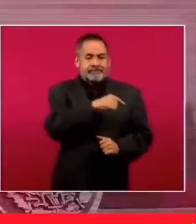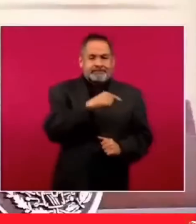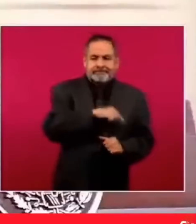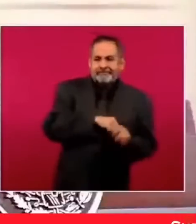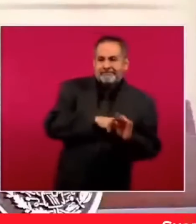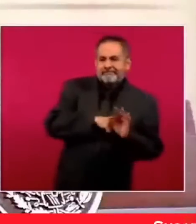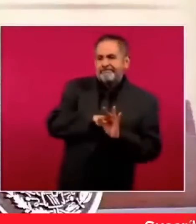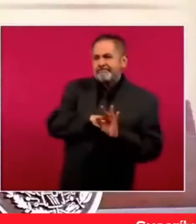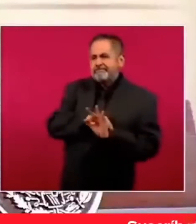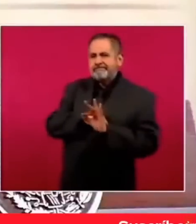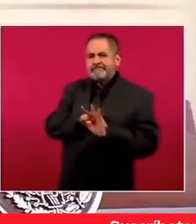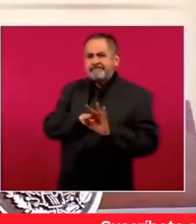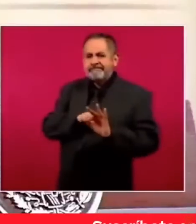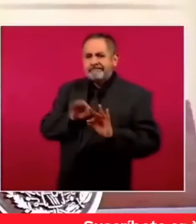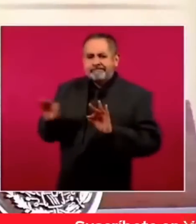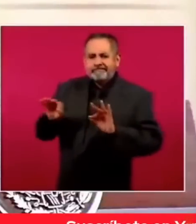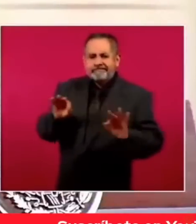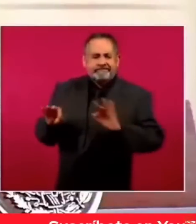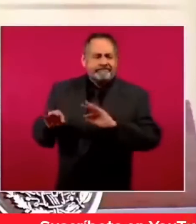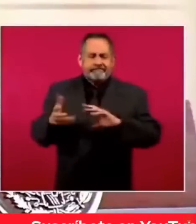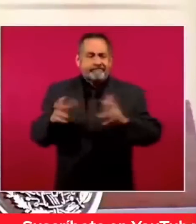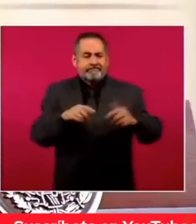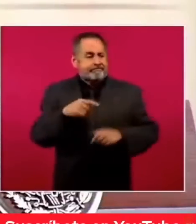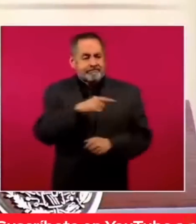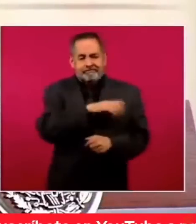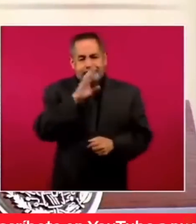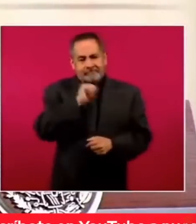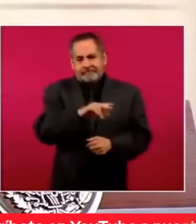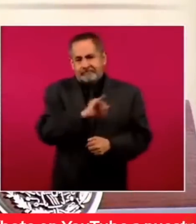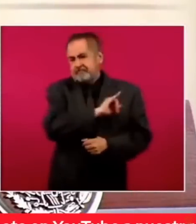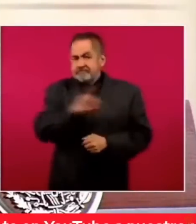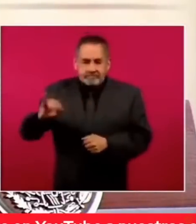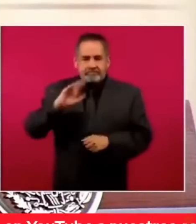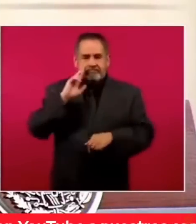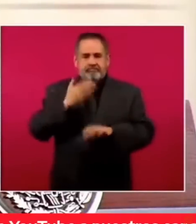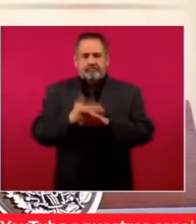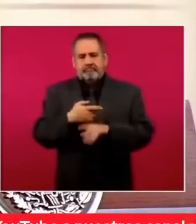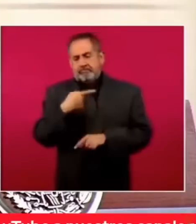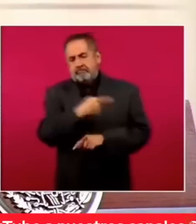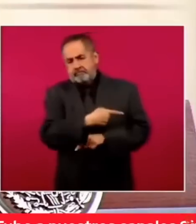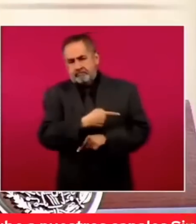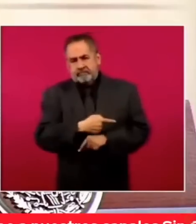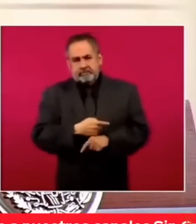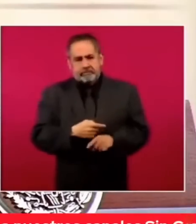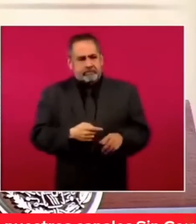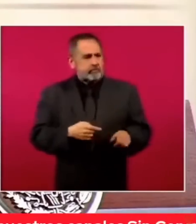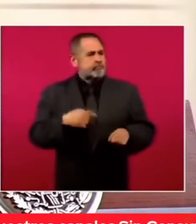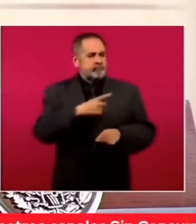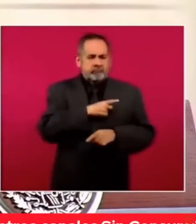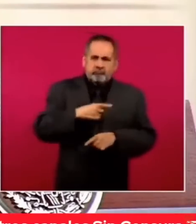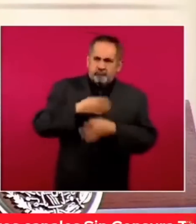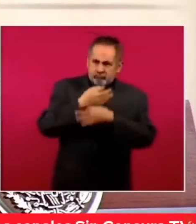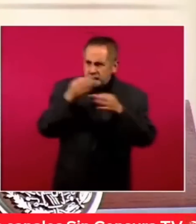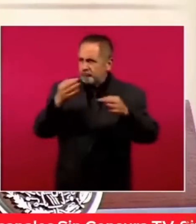irresponsable. Los que tenían que mandar mensajes